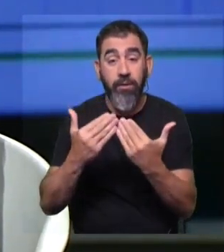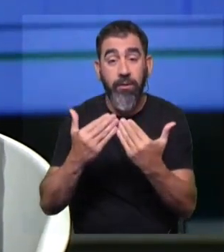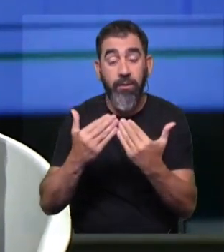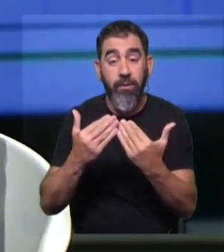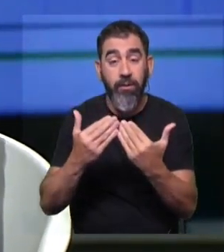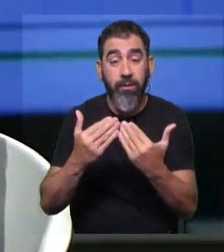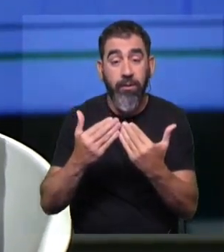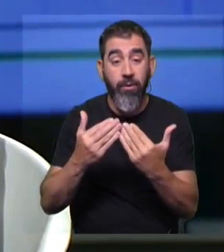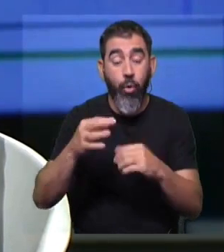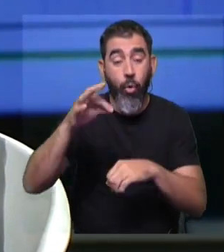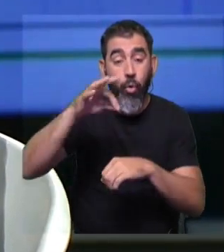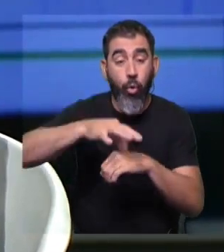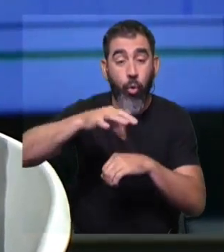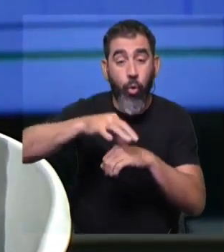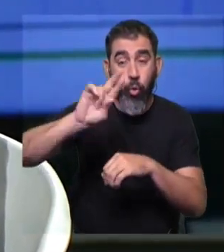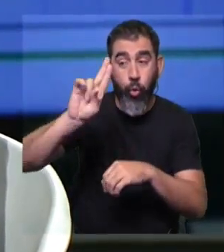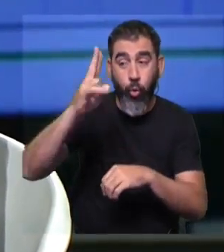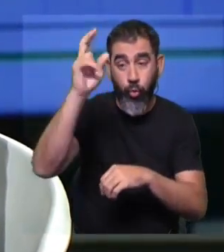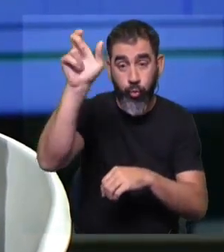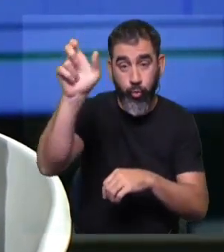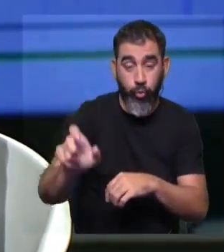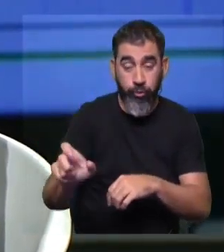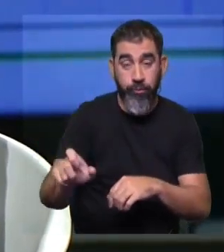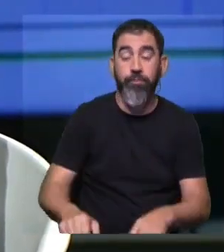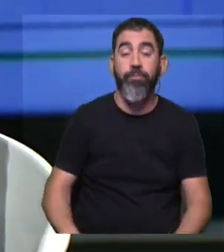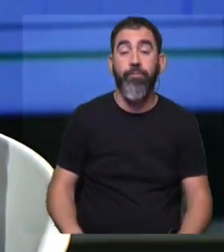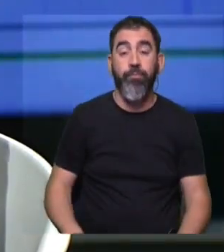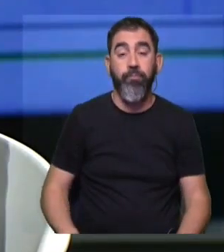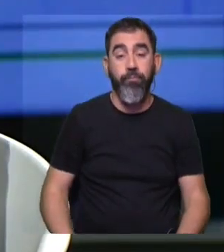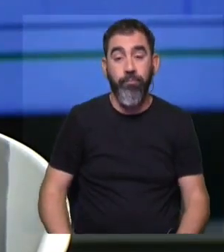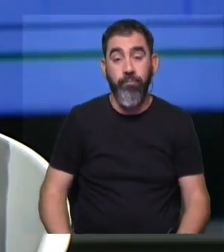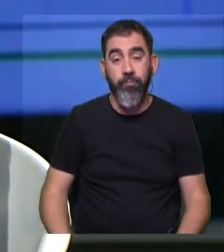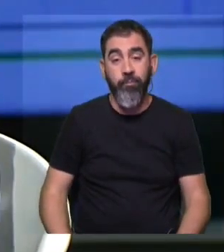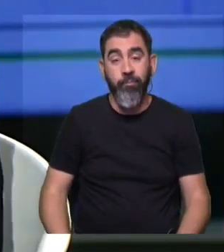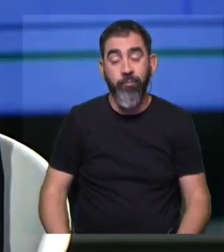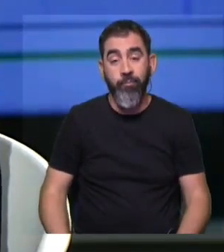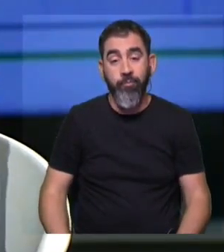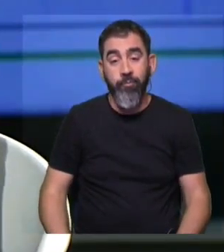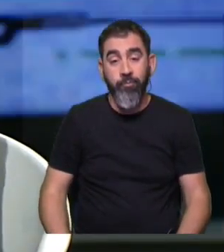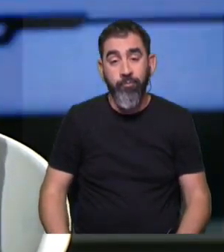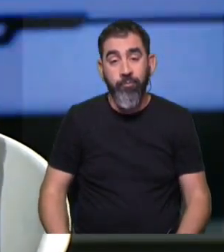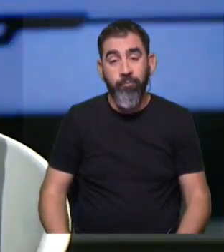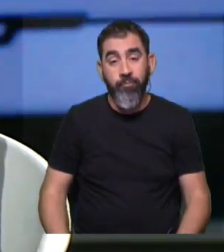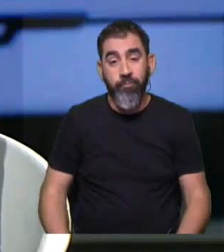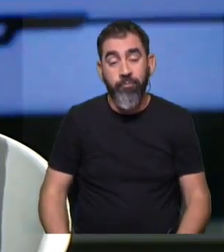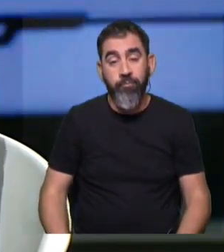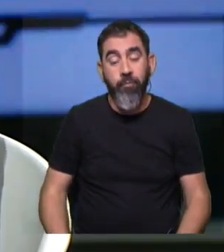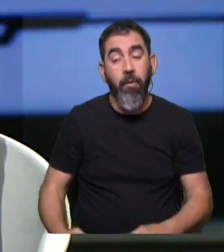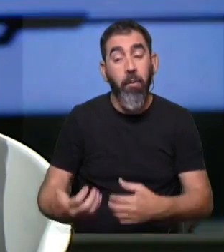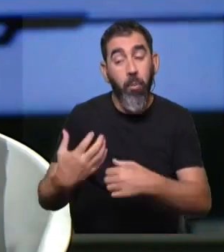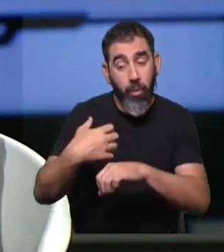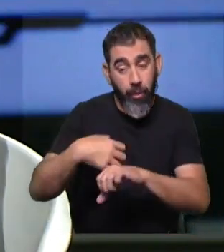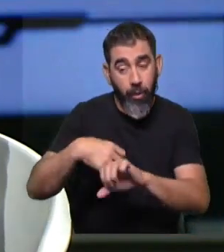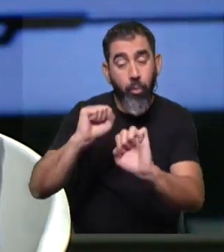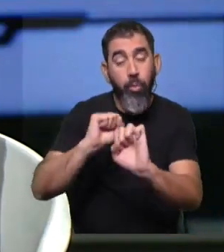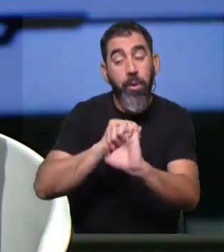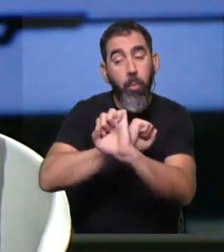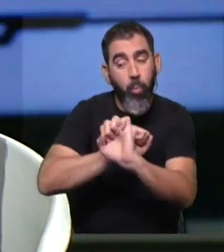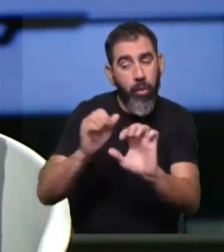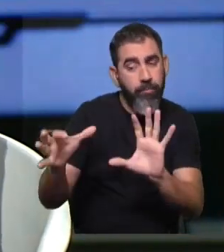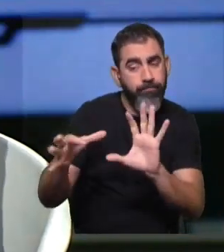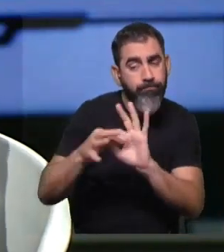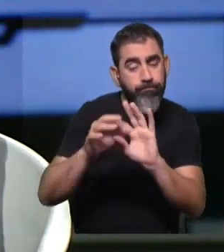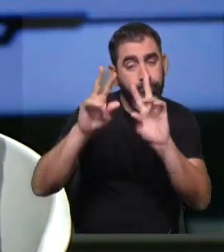Borne, doctores uruguayos, que empezaron a encontrar que podía haber vínculos